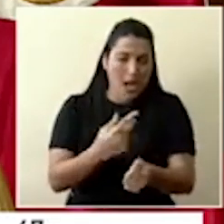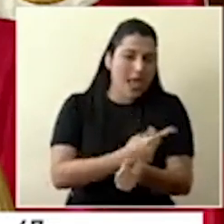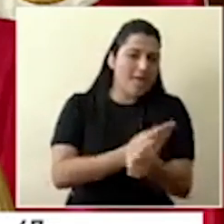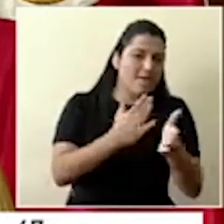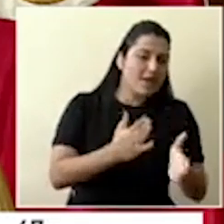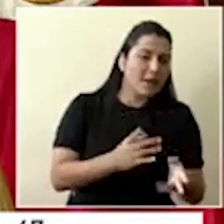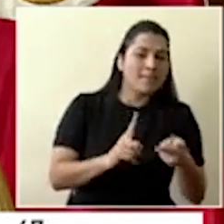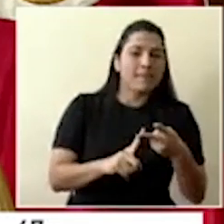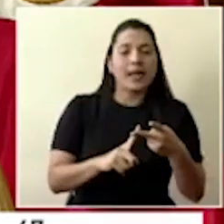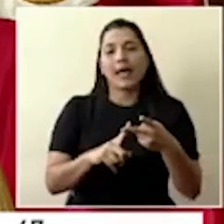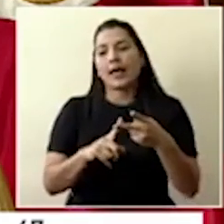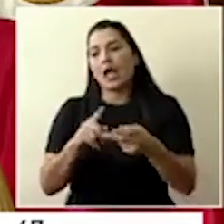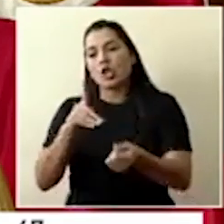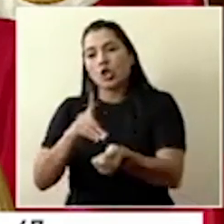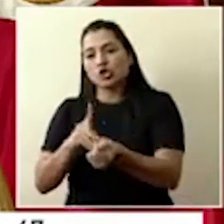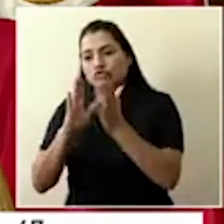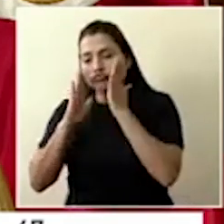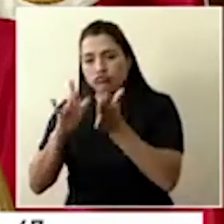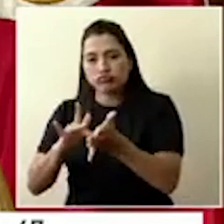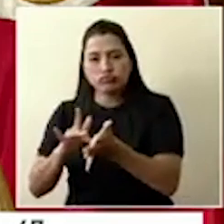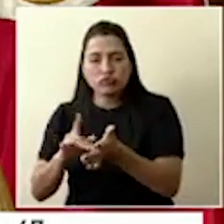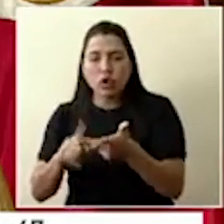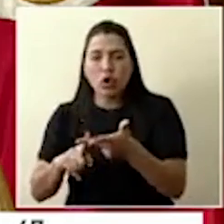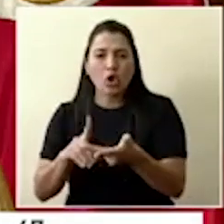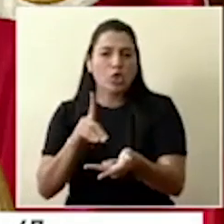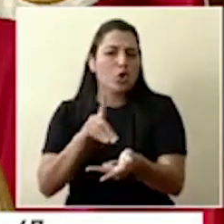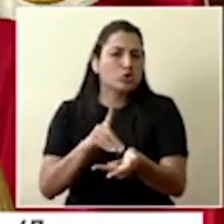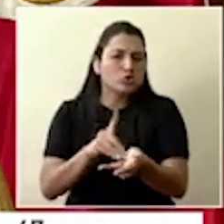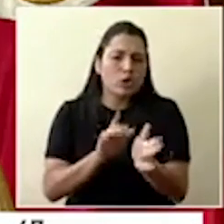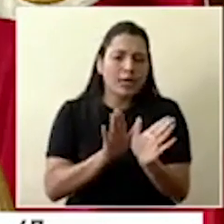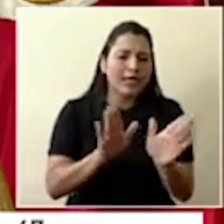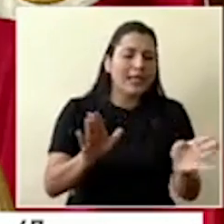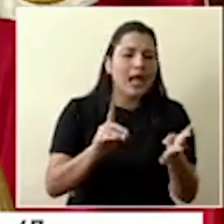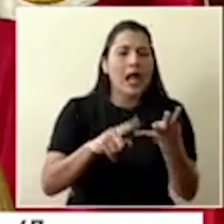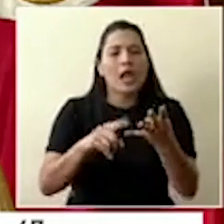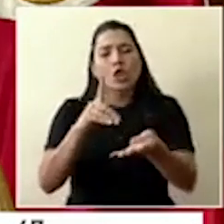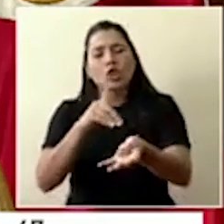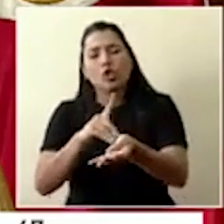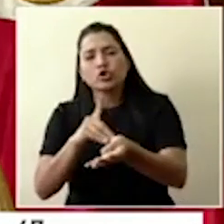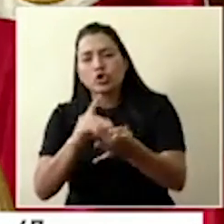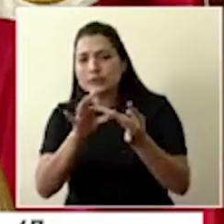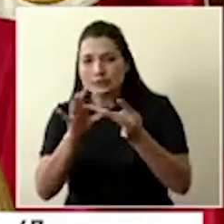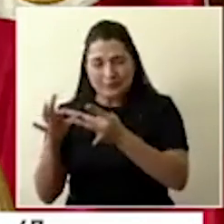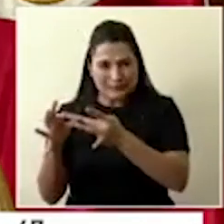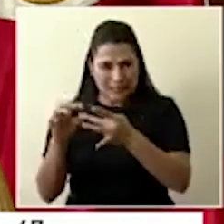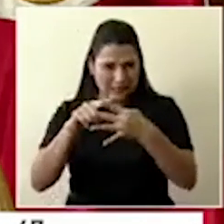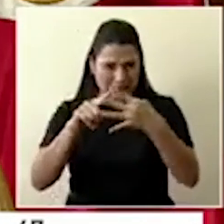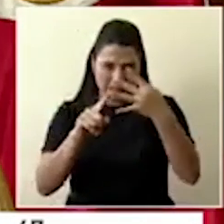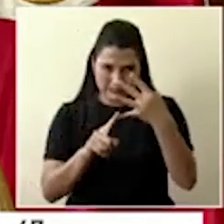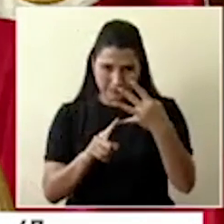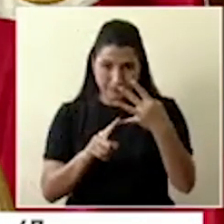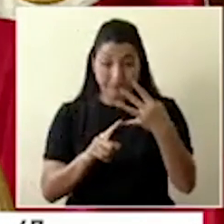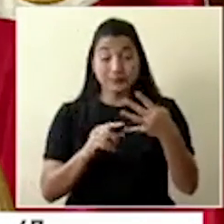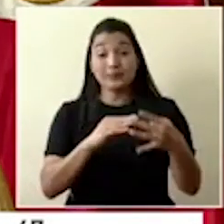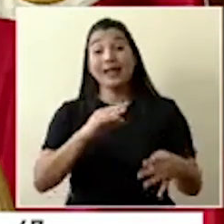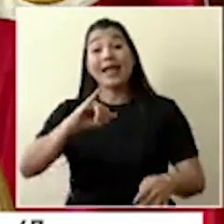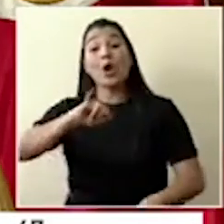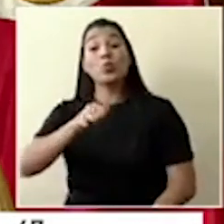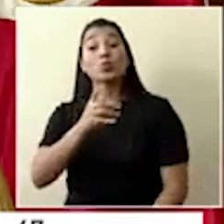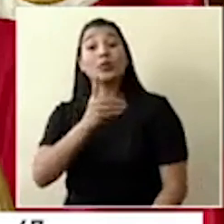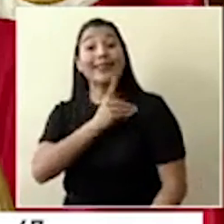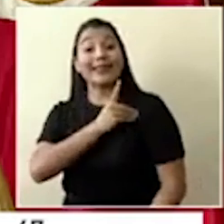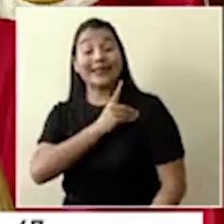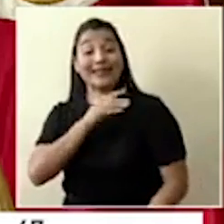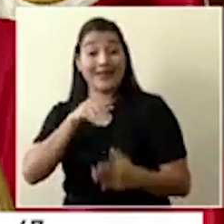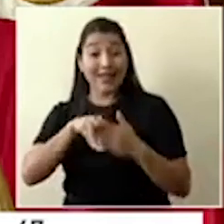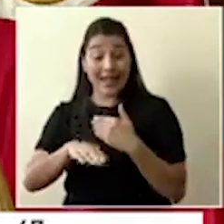farmacéuticos, médicos de todo tipo, médicos especialistas, médicos generales, y la junta directiva de la caja